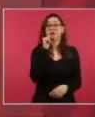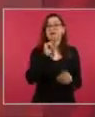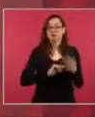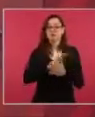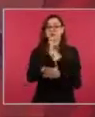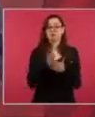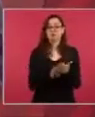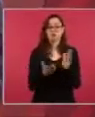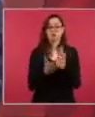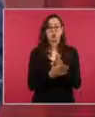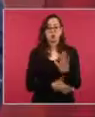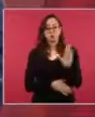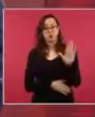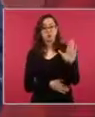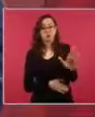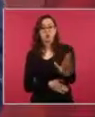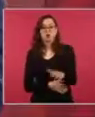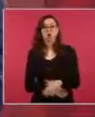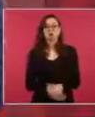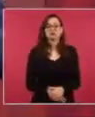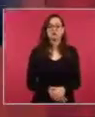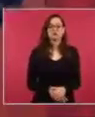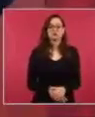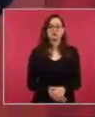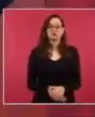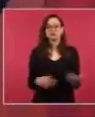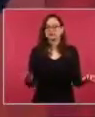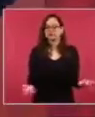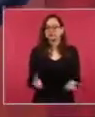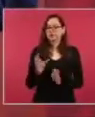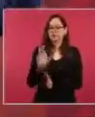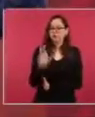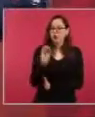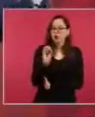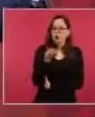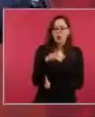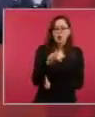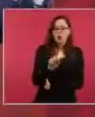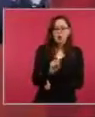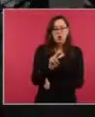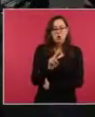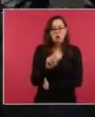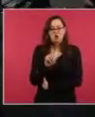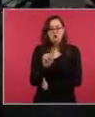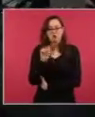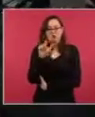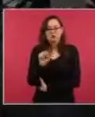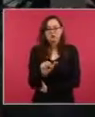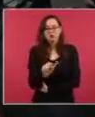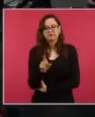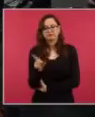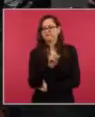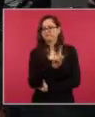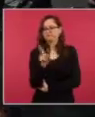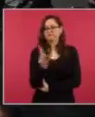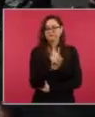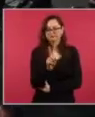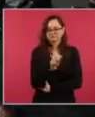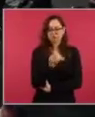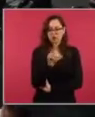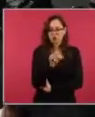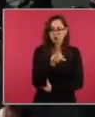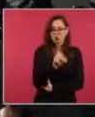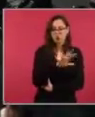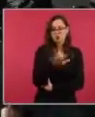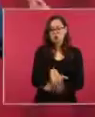No se le va a llamar consulta porque tiene que buscarse el marco legal